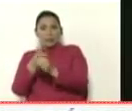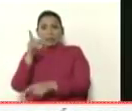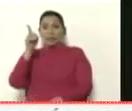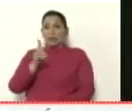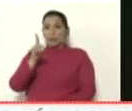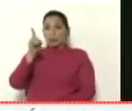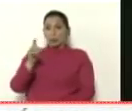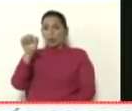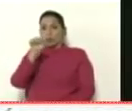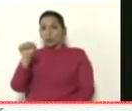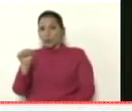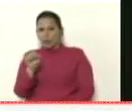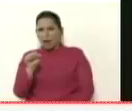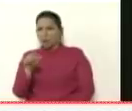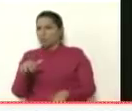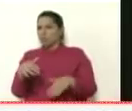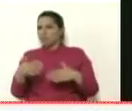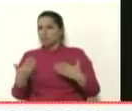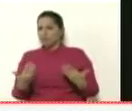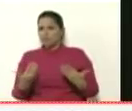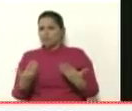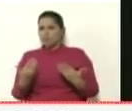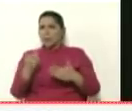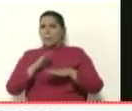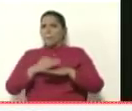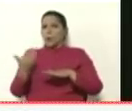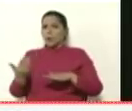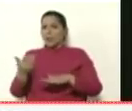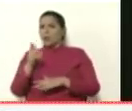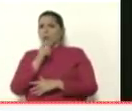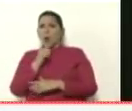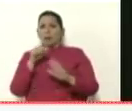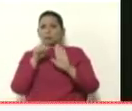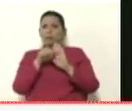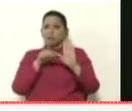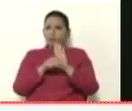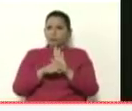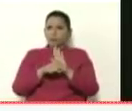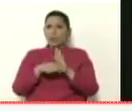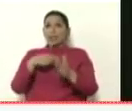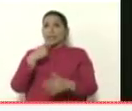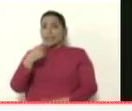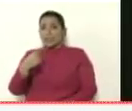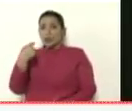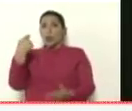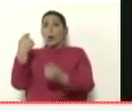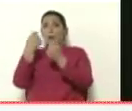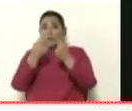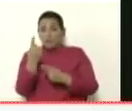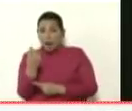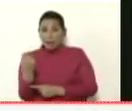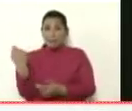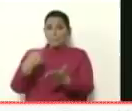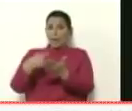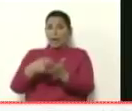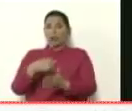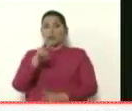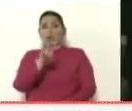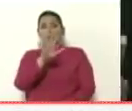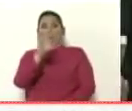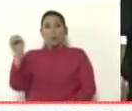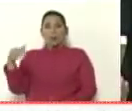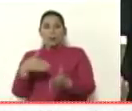superlano por qué no han dicho que eran 250 mil dólares en efectivo que tenía